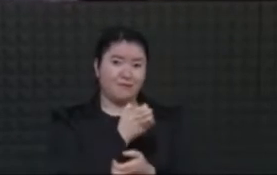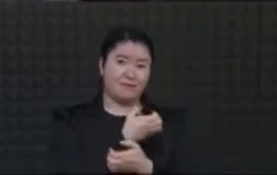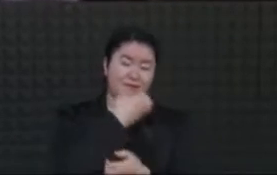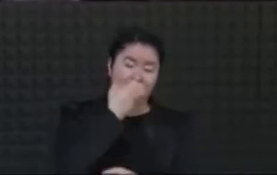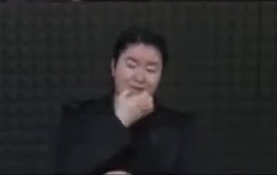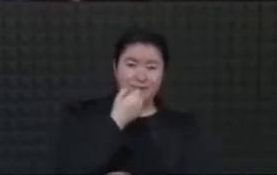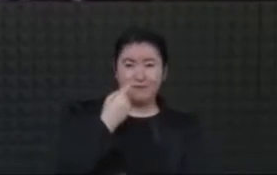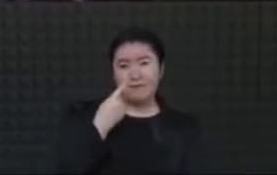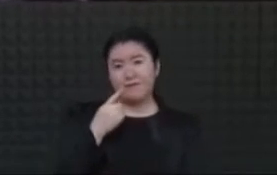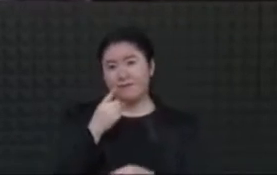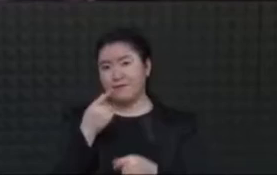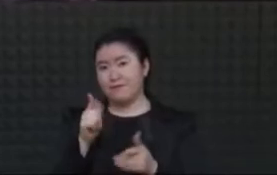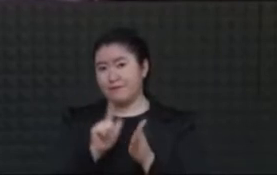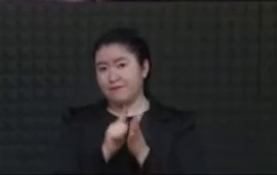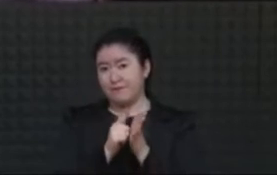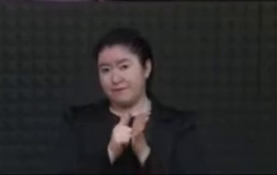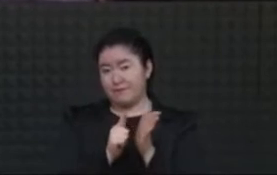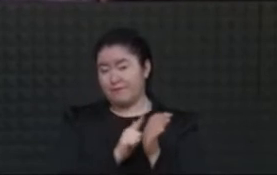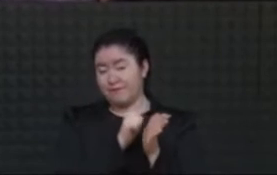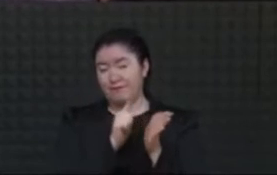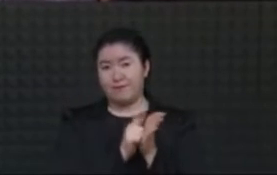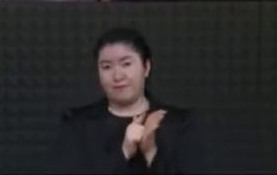sea tan amable de hacer uso de la palabra.